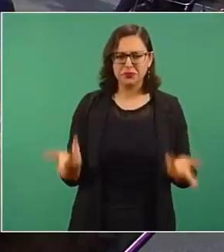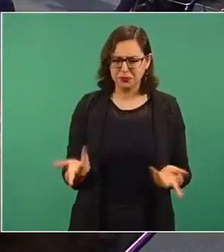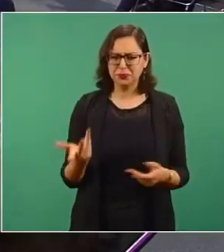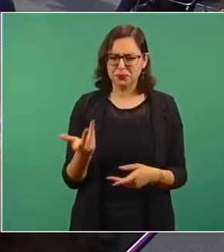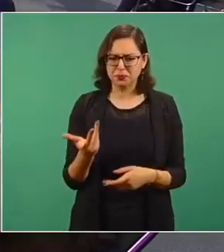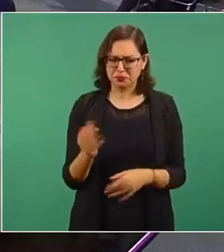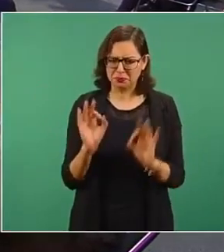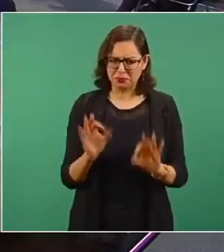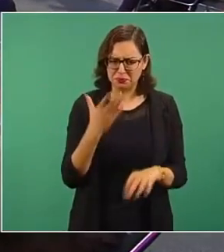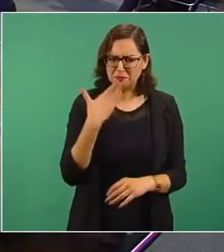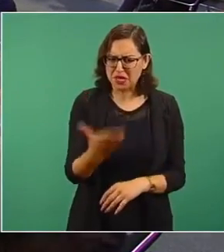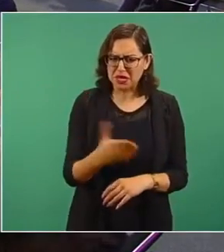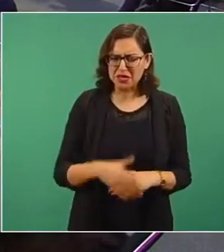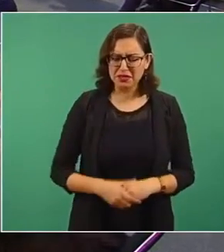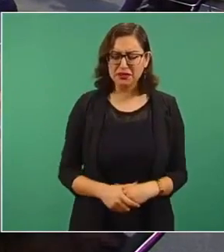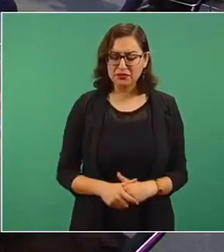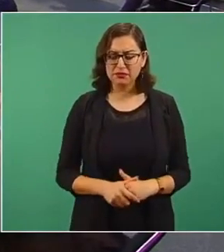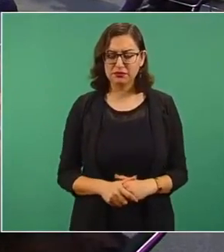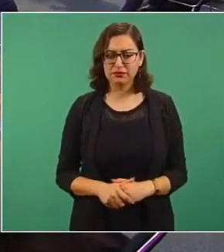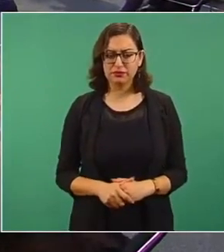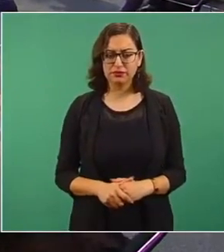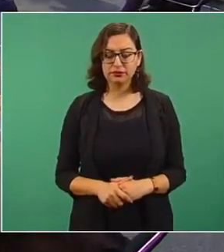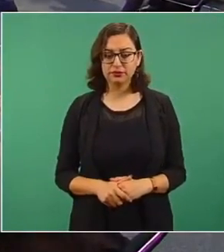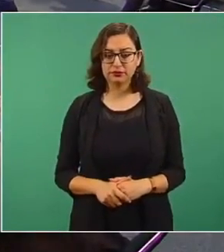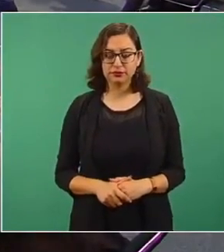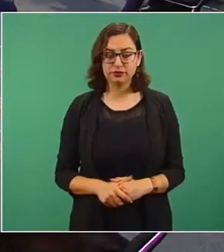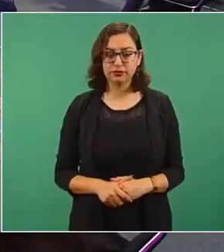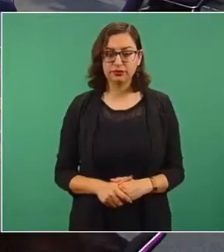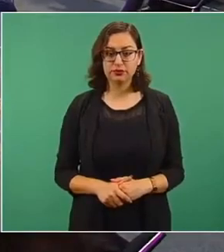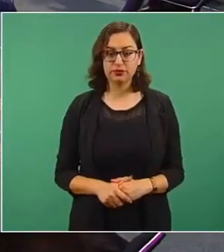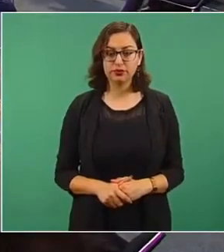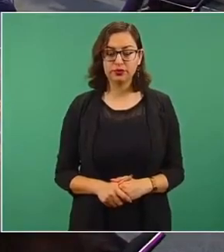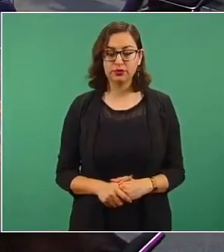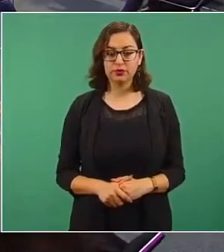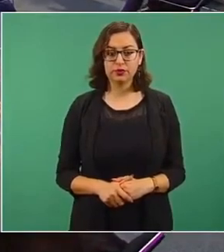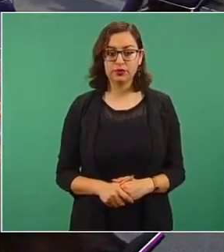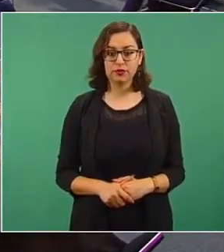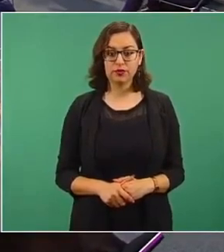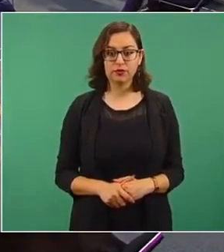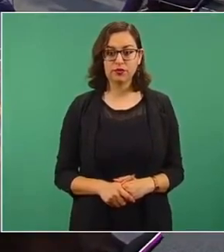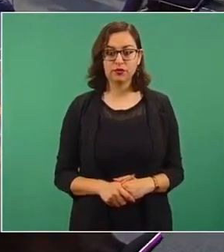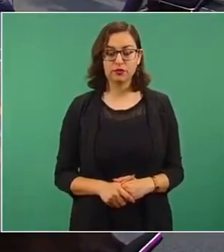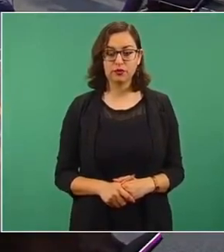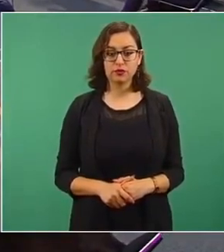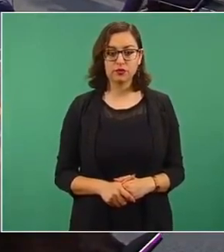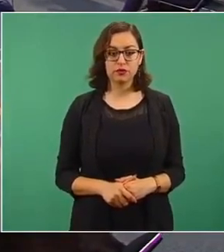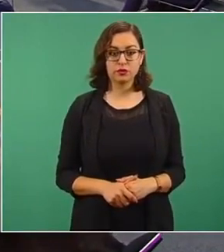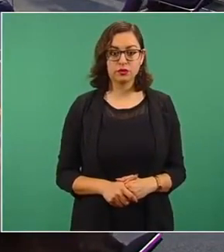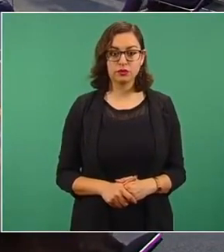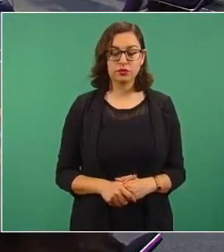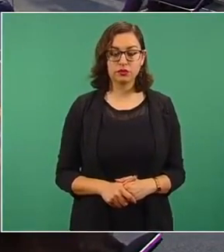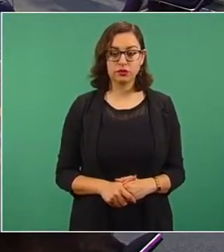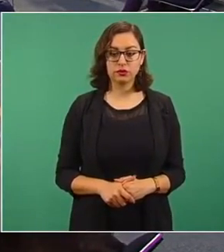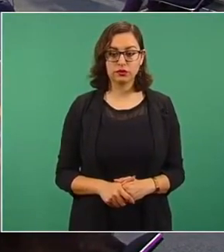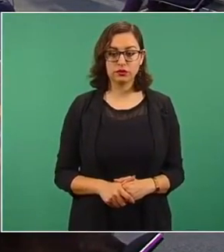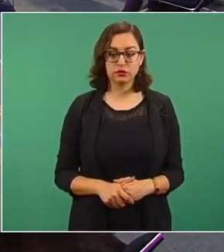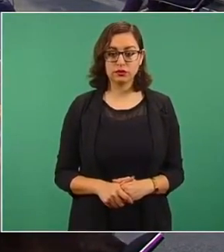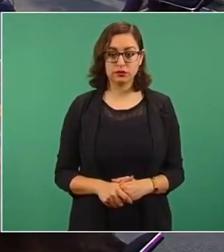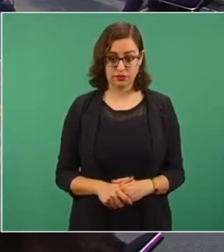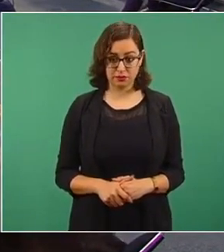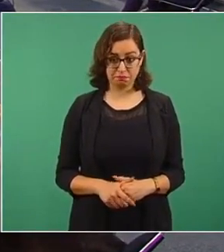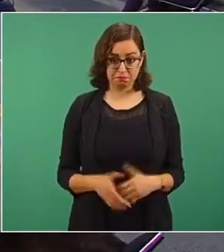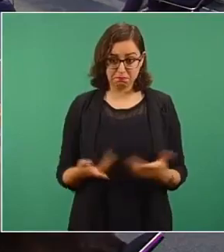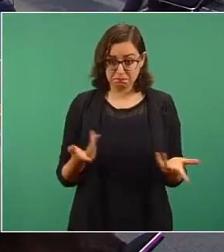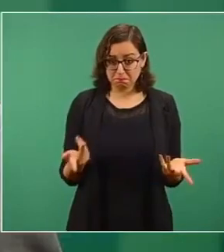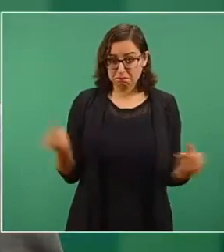bueno, nada más que hay mucho